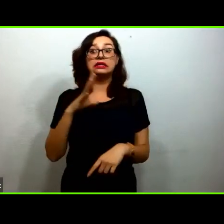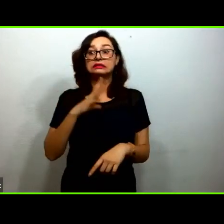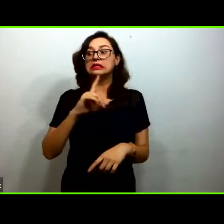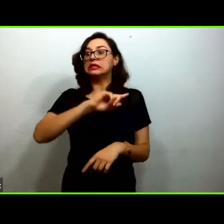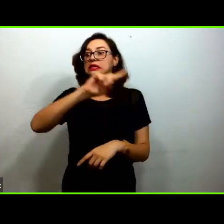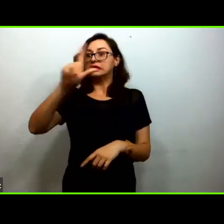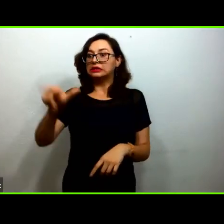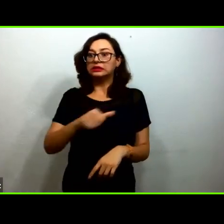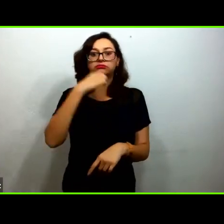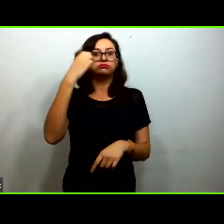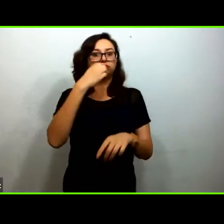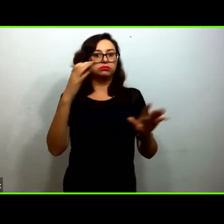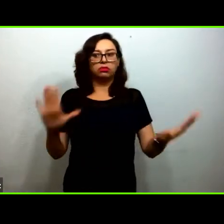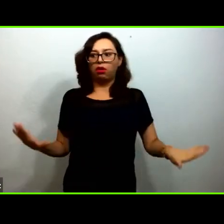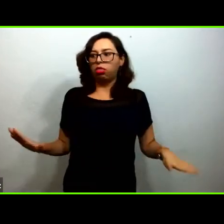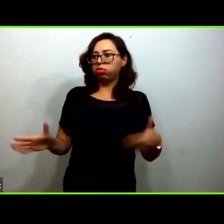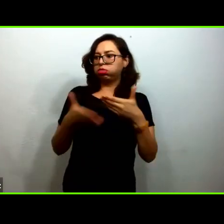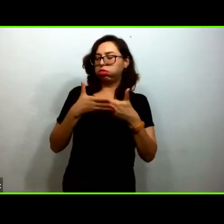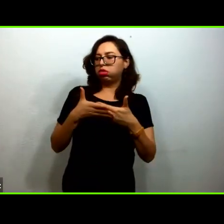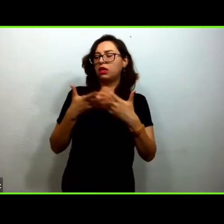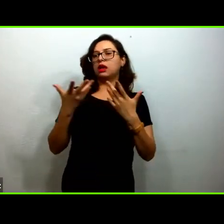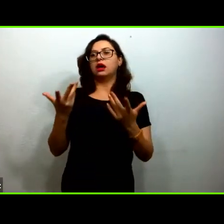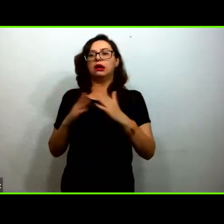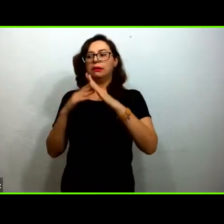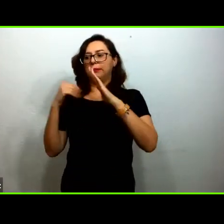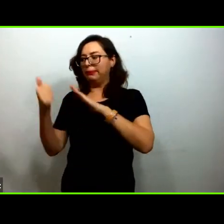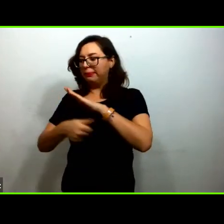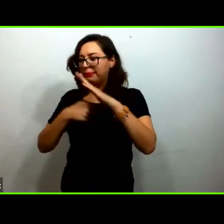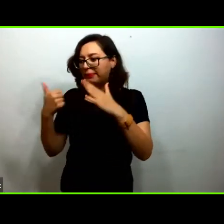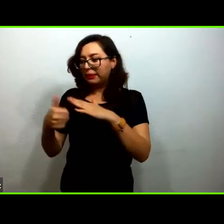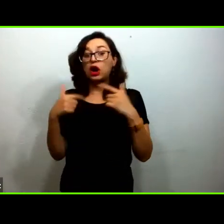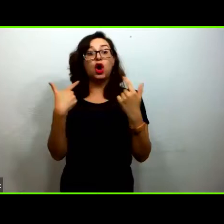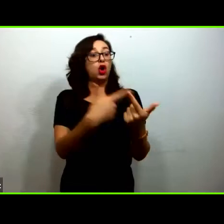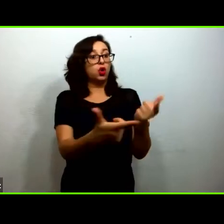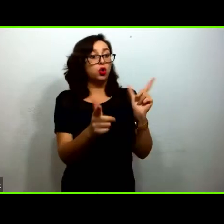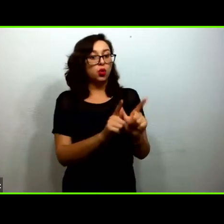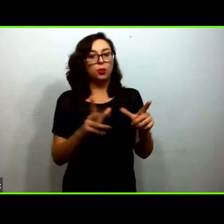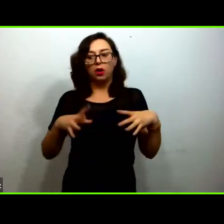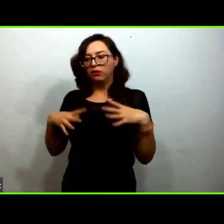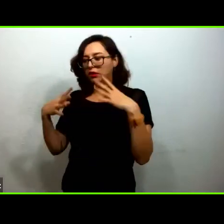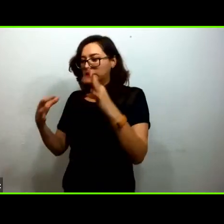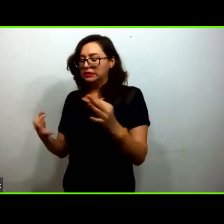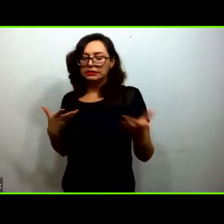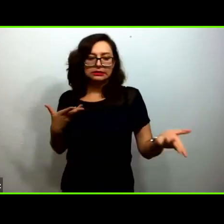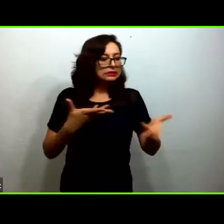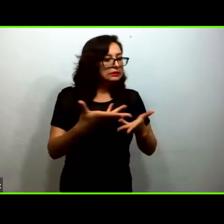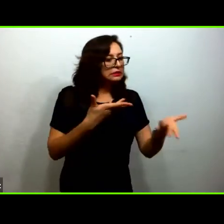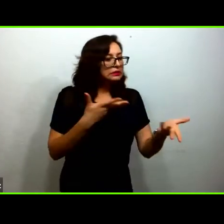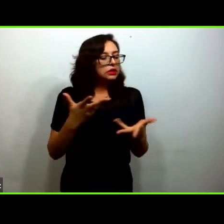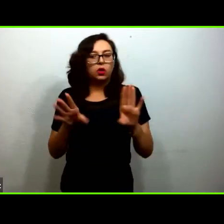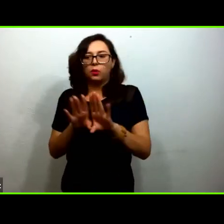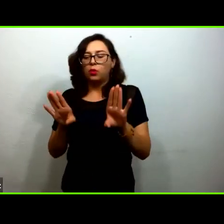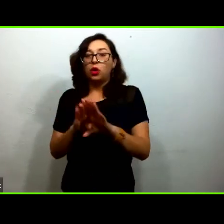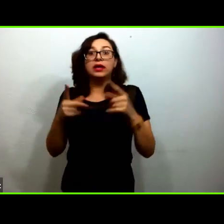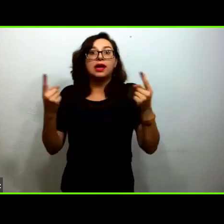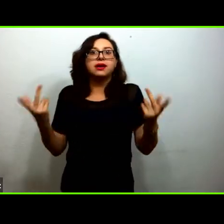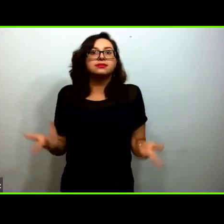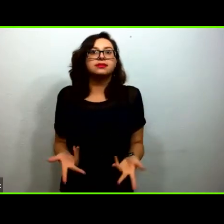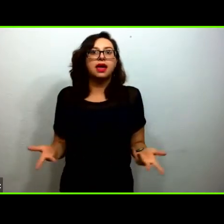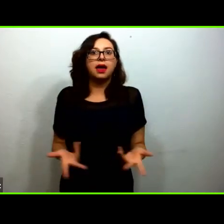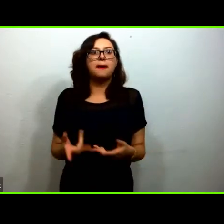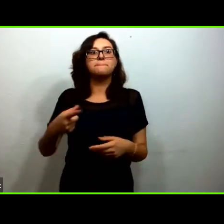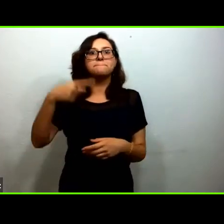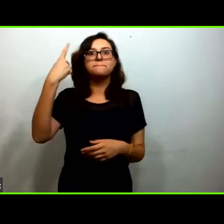cierre de escuelas tanto el grupo editorial como la fundación tuvimos que dar respuesta inmediata para atender a